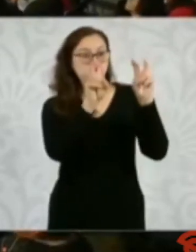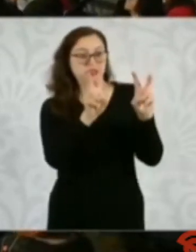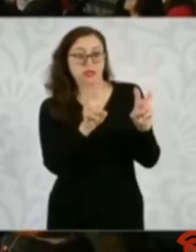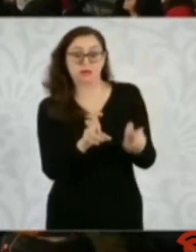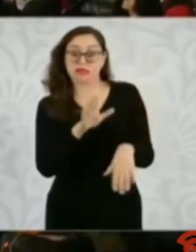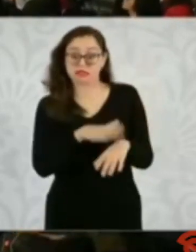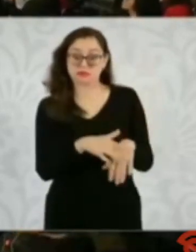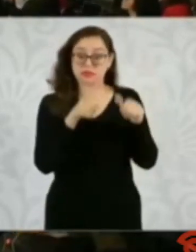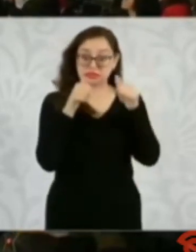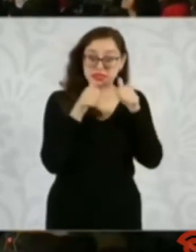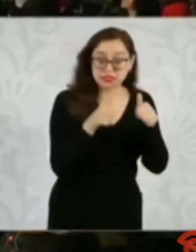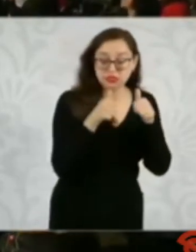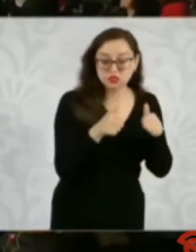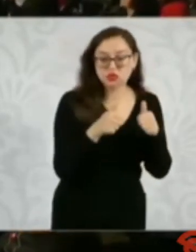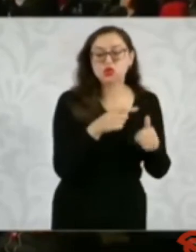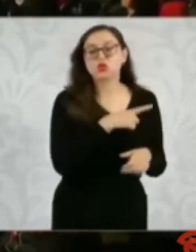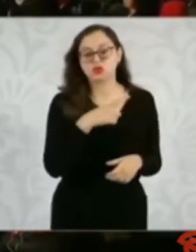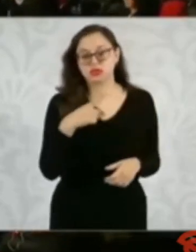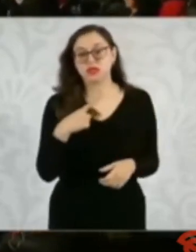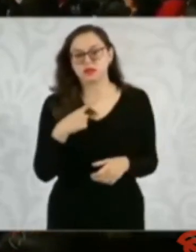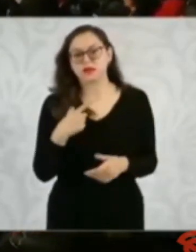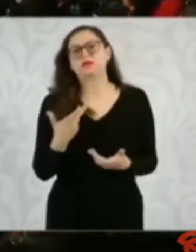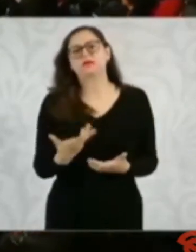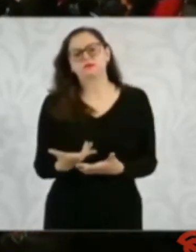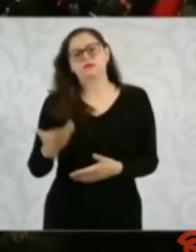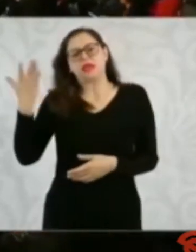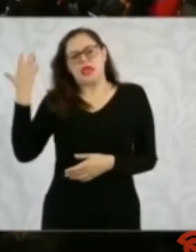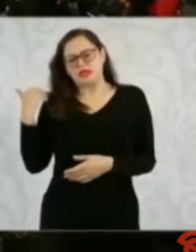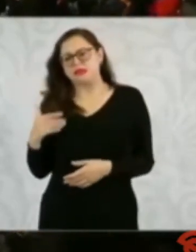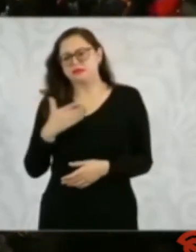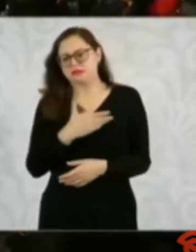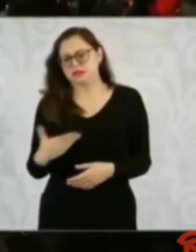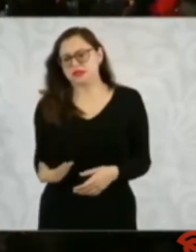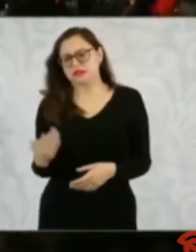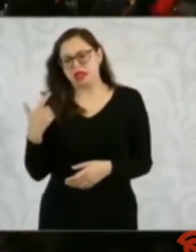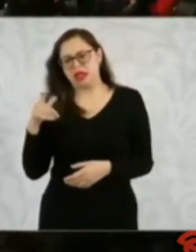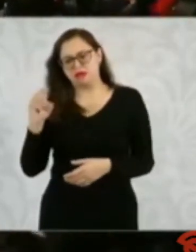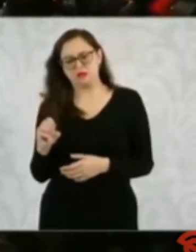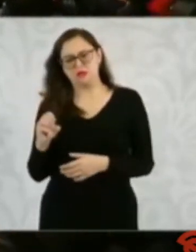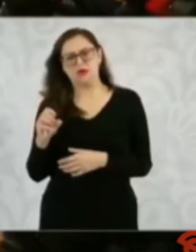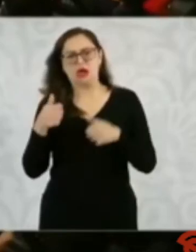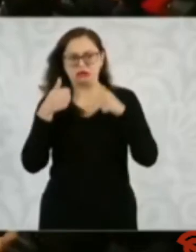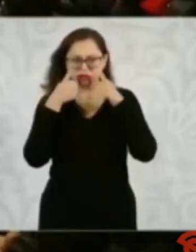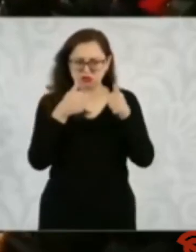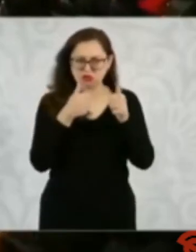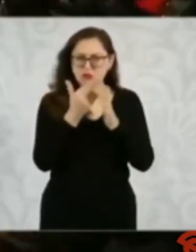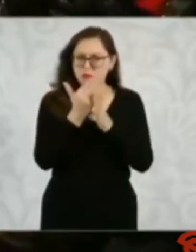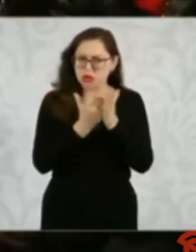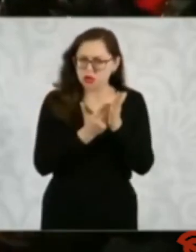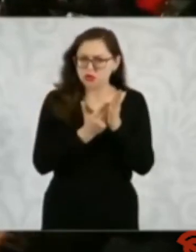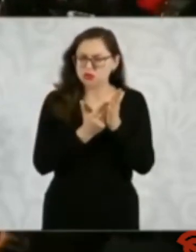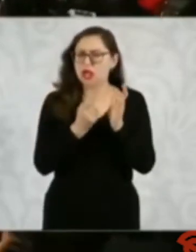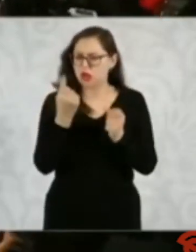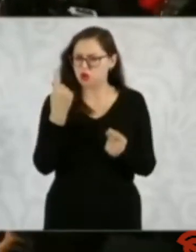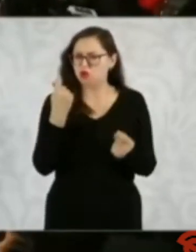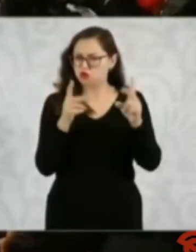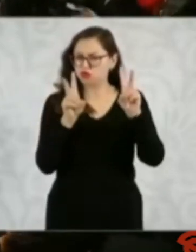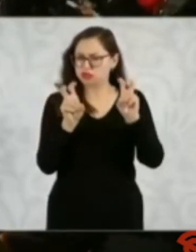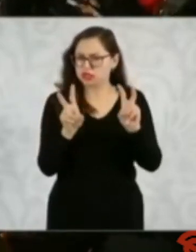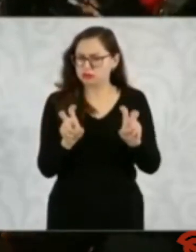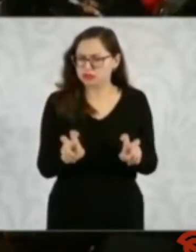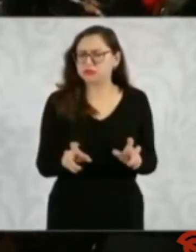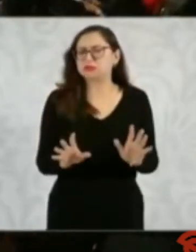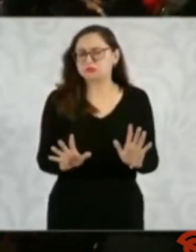lo que se le dio en el gobierno del presidente López Obrador. Sí, pero seguimos creyendo